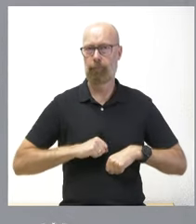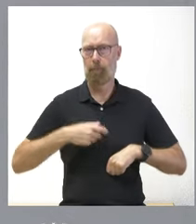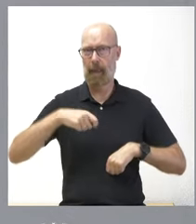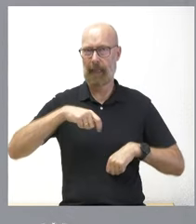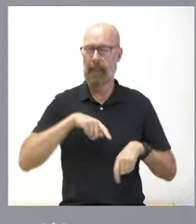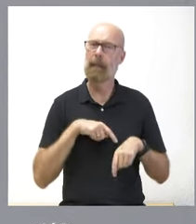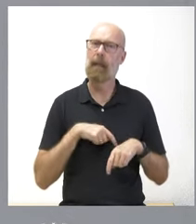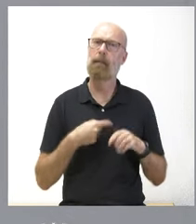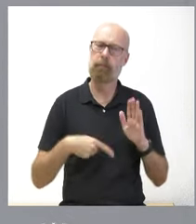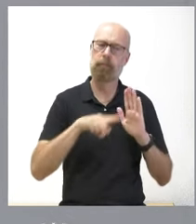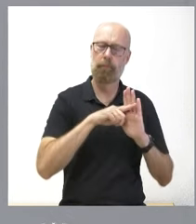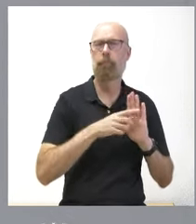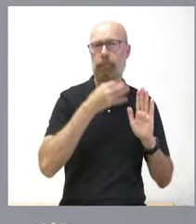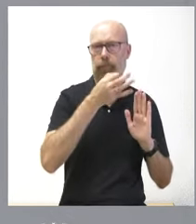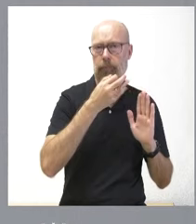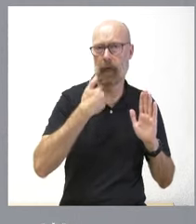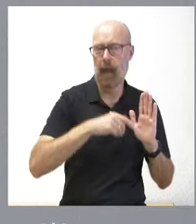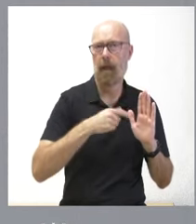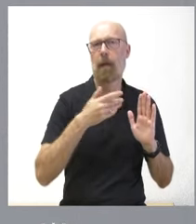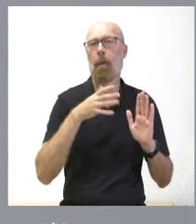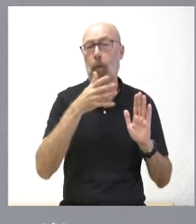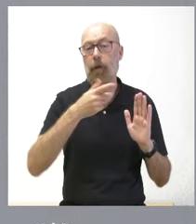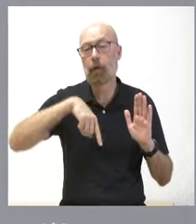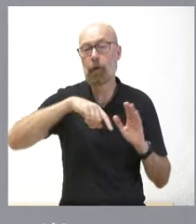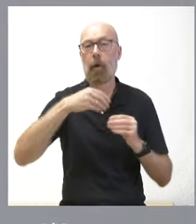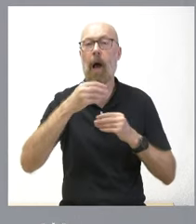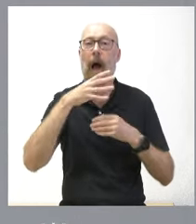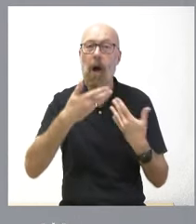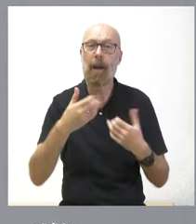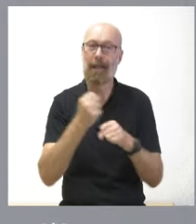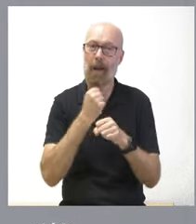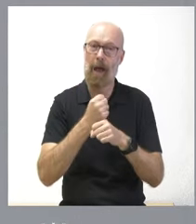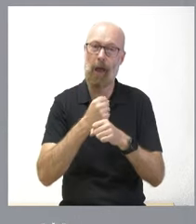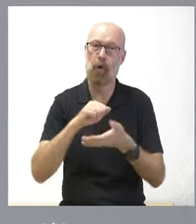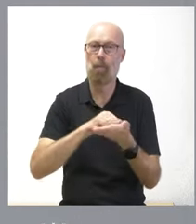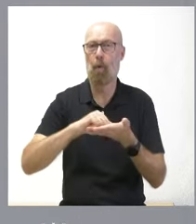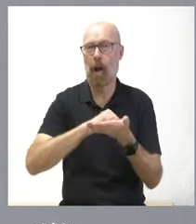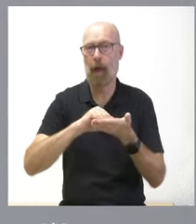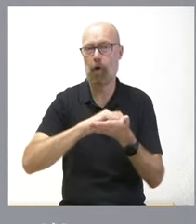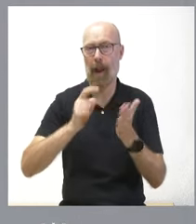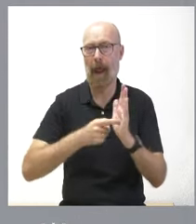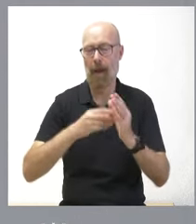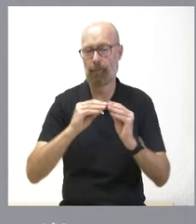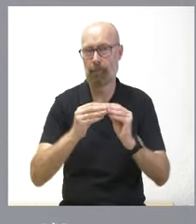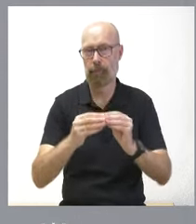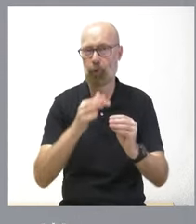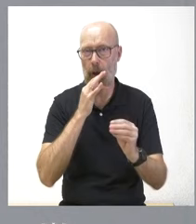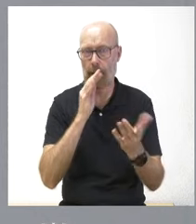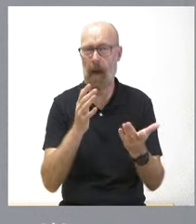en esa dirección en la Junta de Castilla y León en trabajar en el borrador de la ley creo recordar que fue el